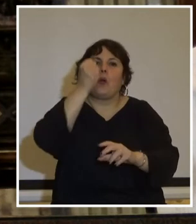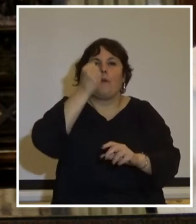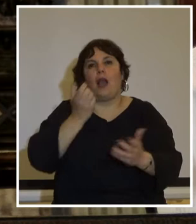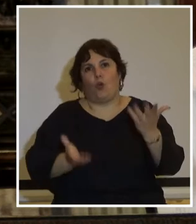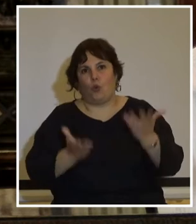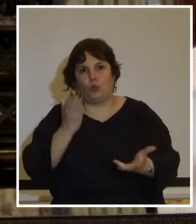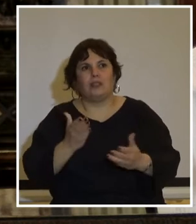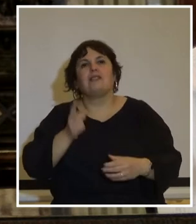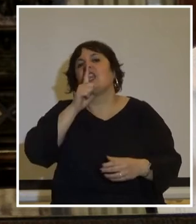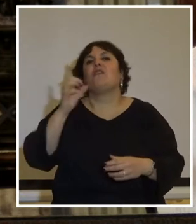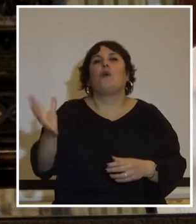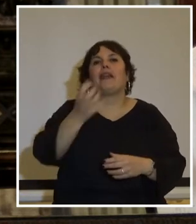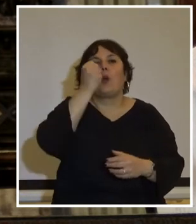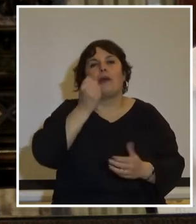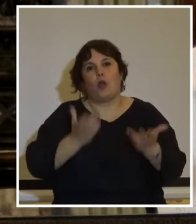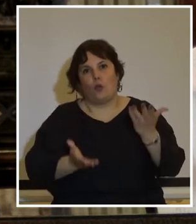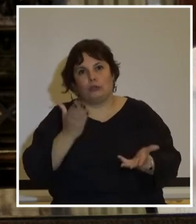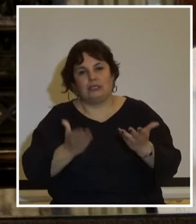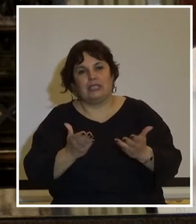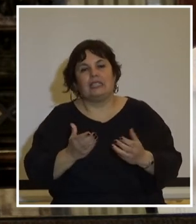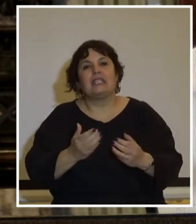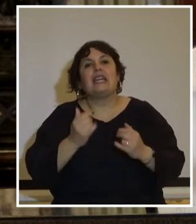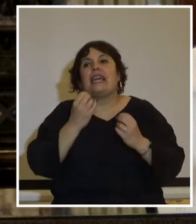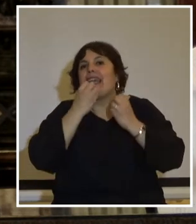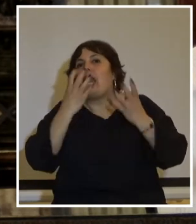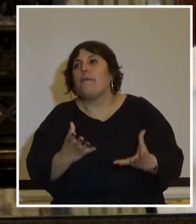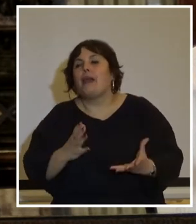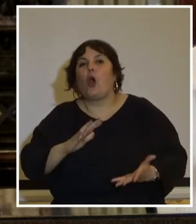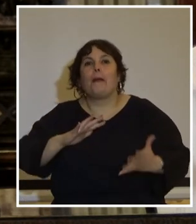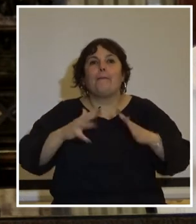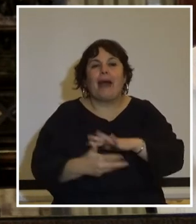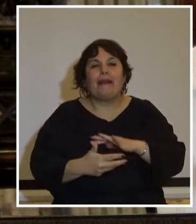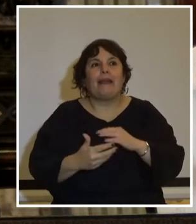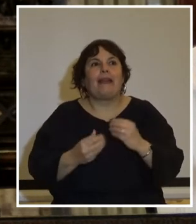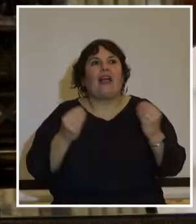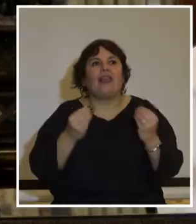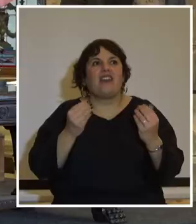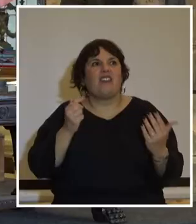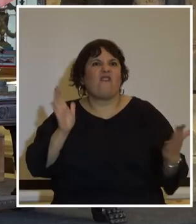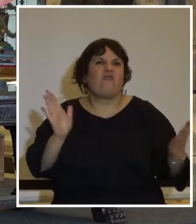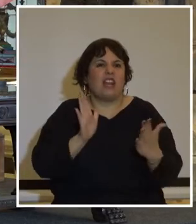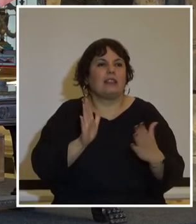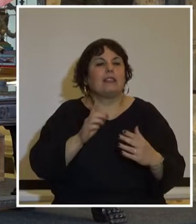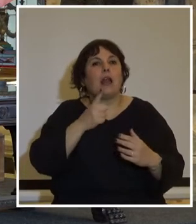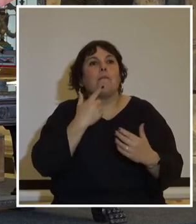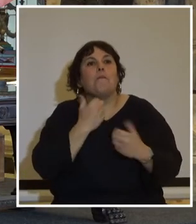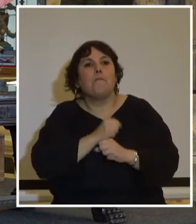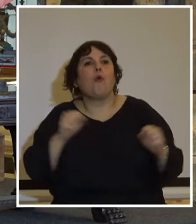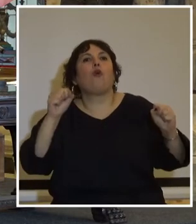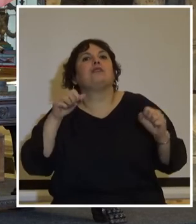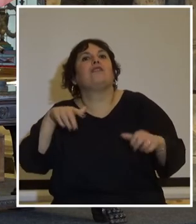debemos recuperar justicia y que la mejor manera de enfrentar la posibilidad